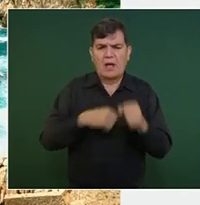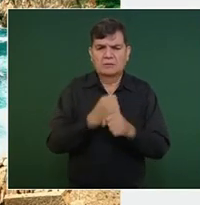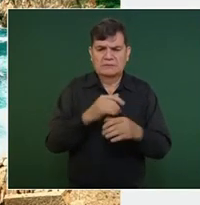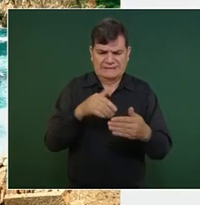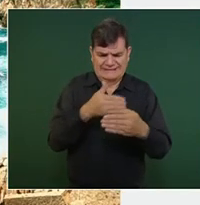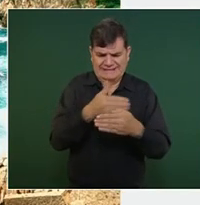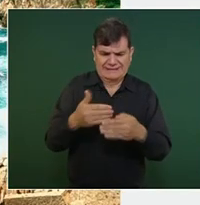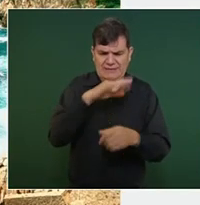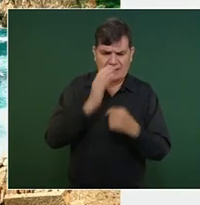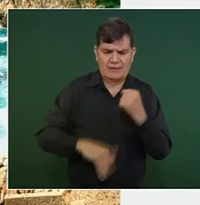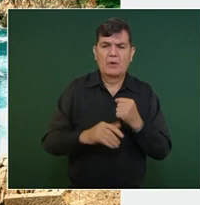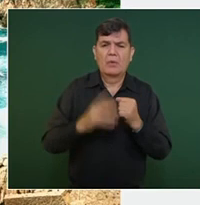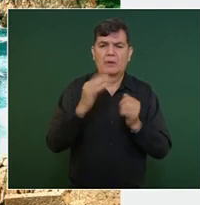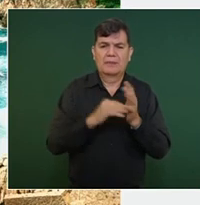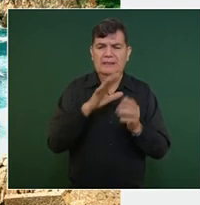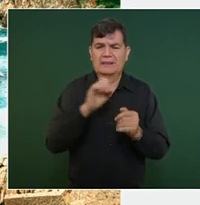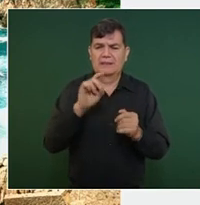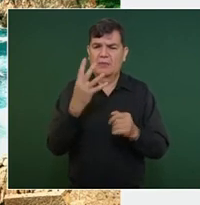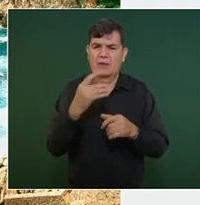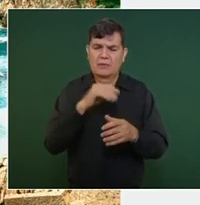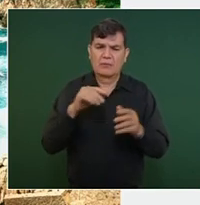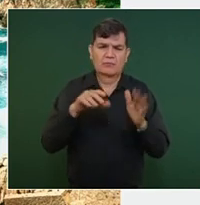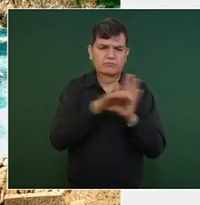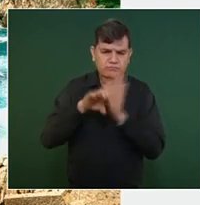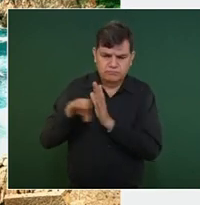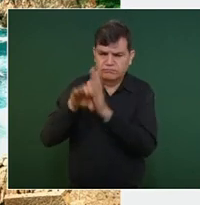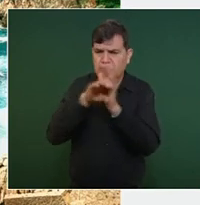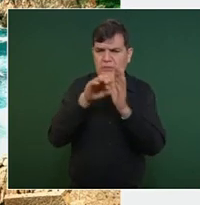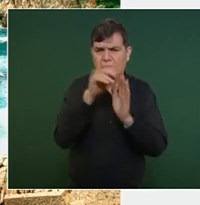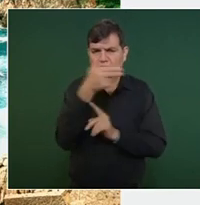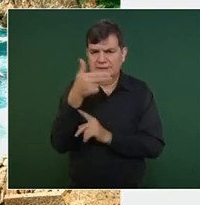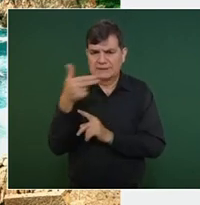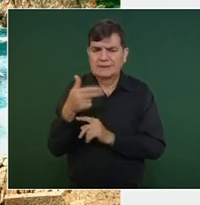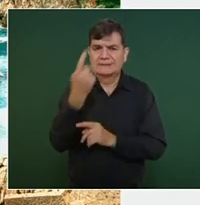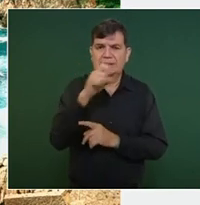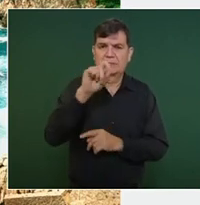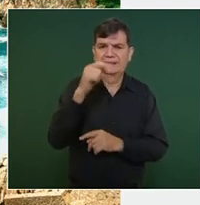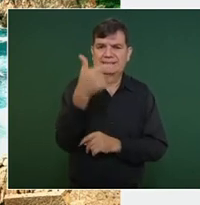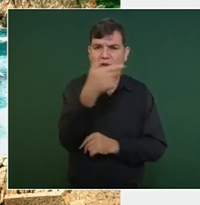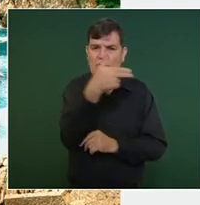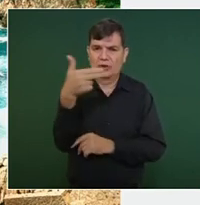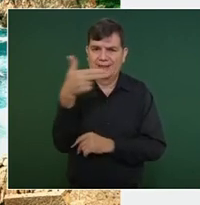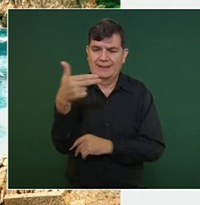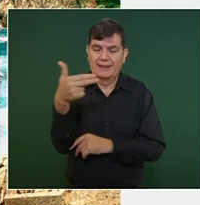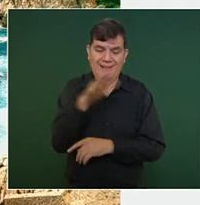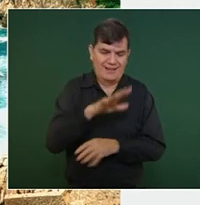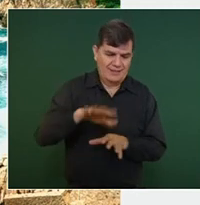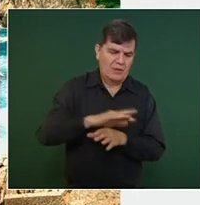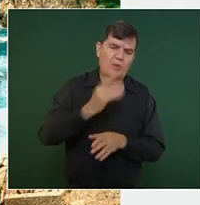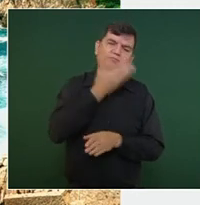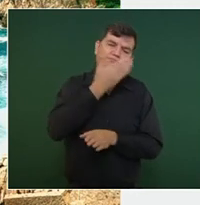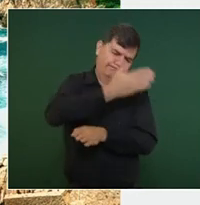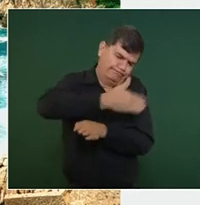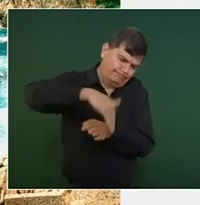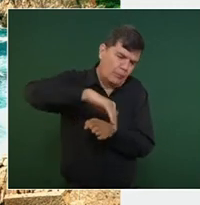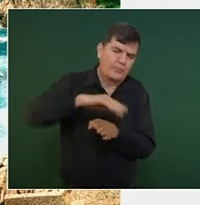mil 534 habitaciones disponibles en 127 hoteles, tanto de la zona tradicional,